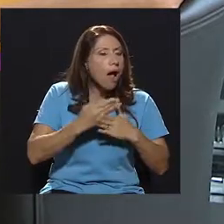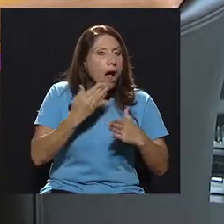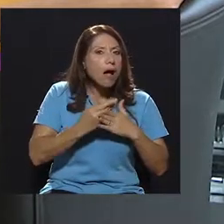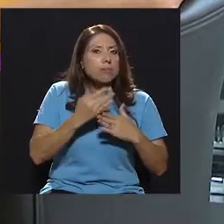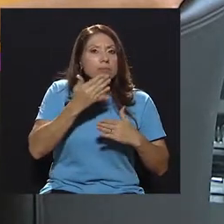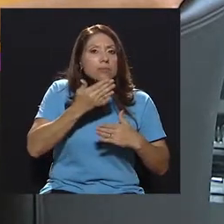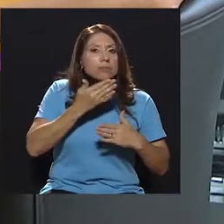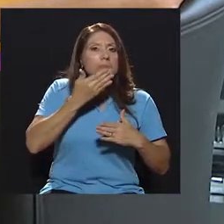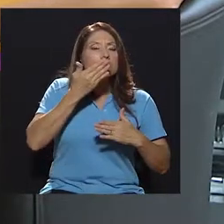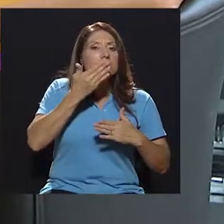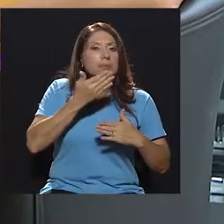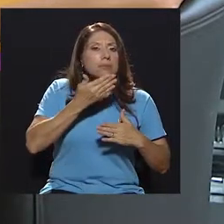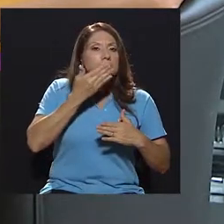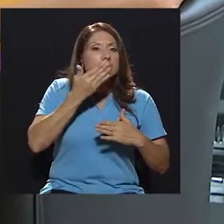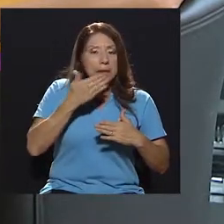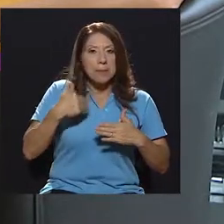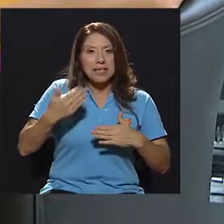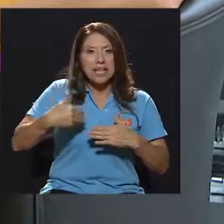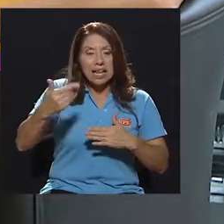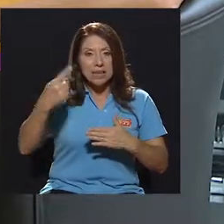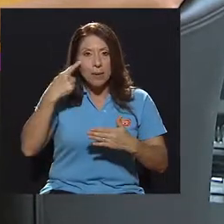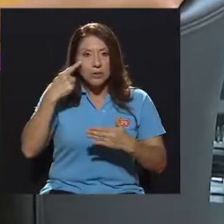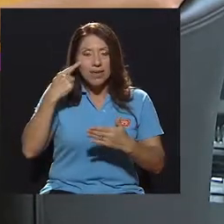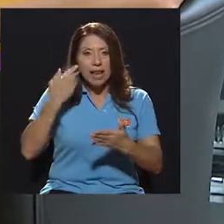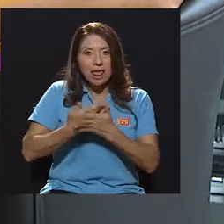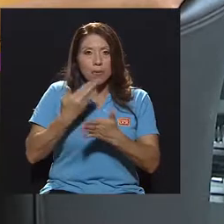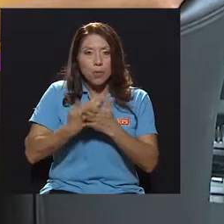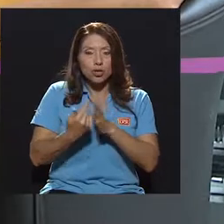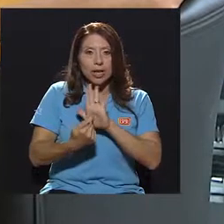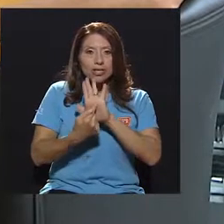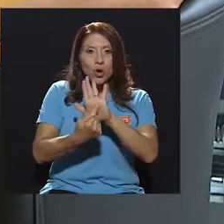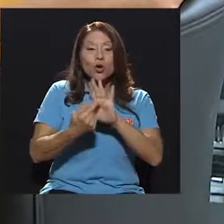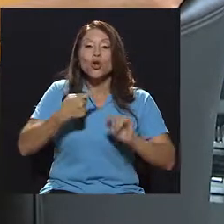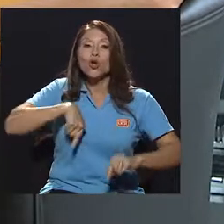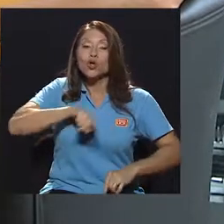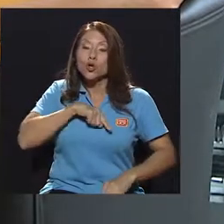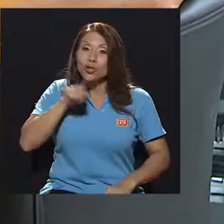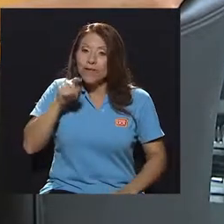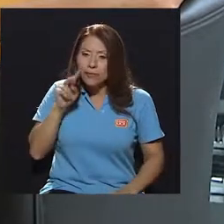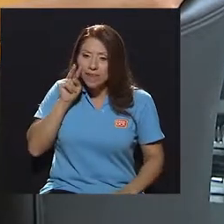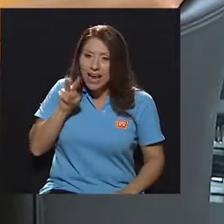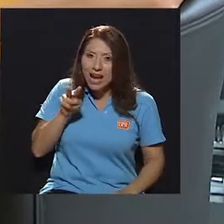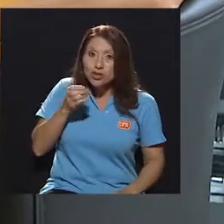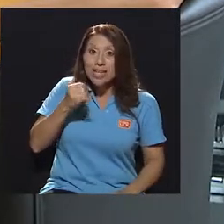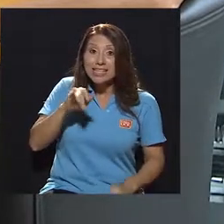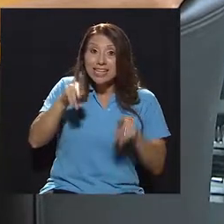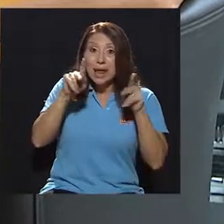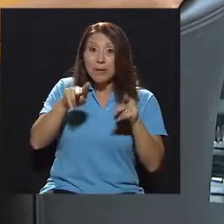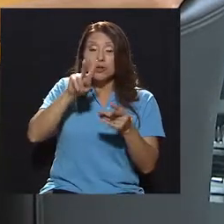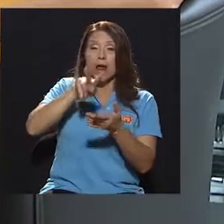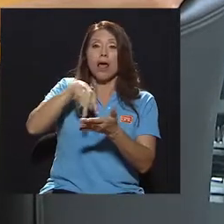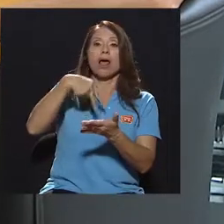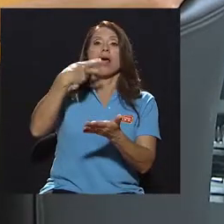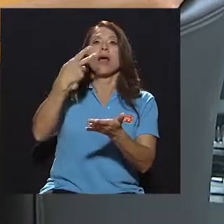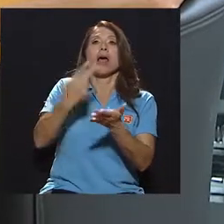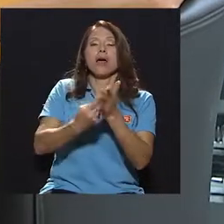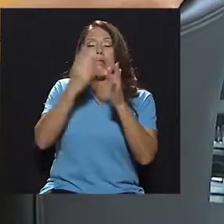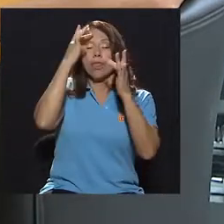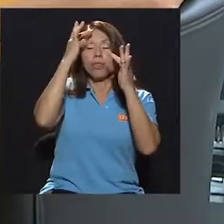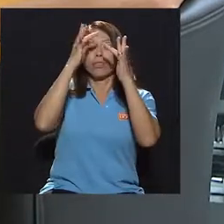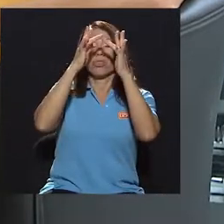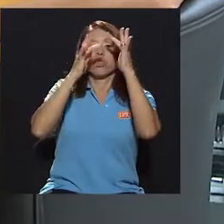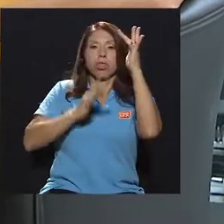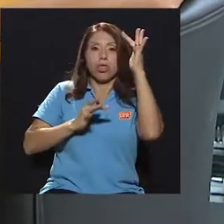Eso va a ser algo que más adelante lo vamos a ver en la demostración. Tenemos que fijarnos. Si la persona cae inconsciente, se